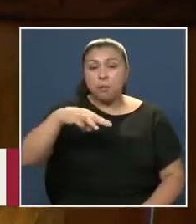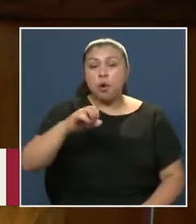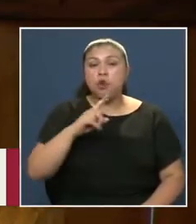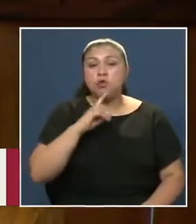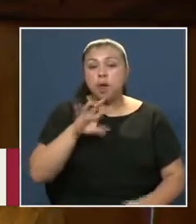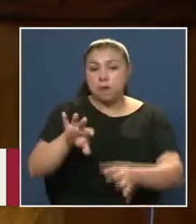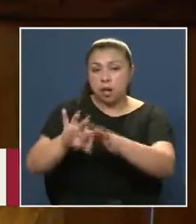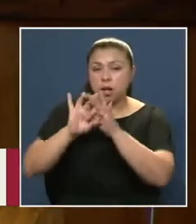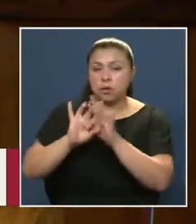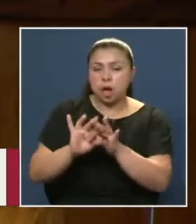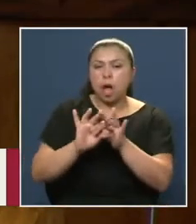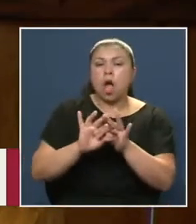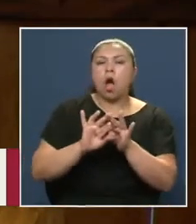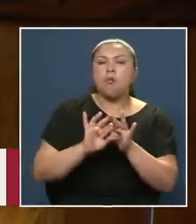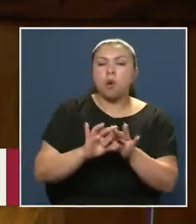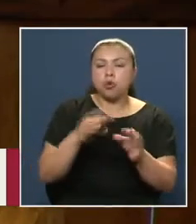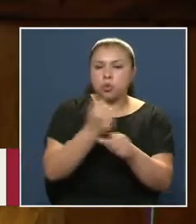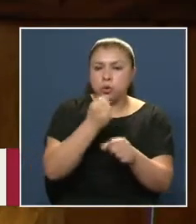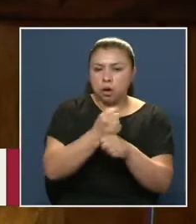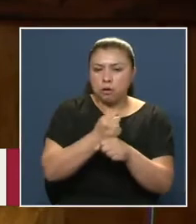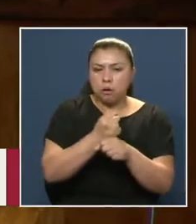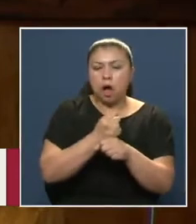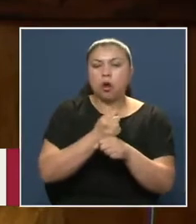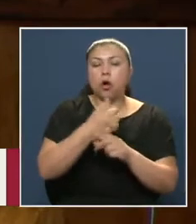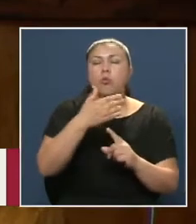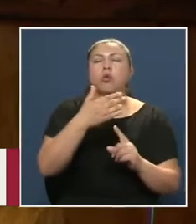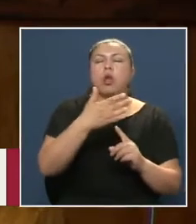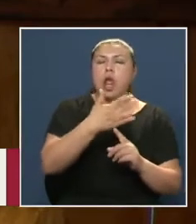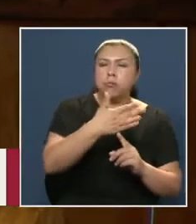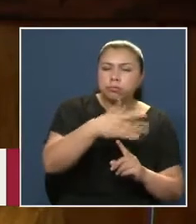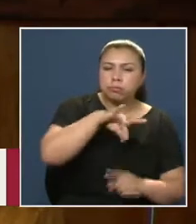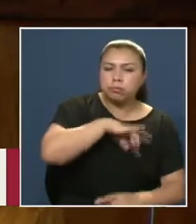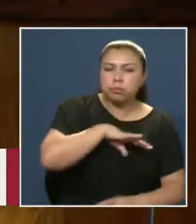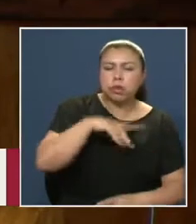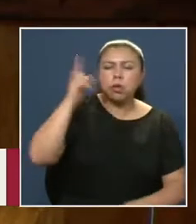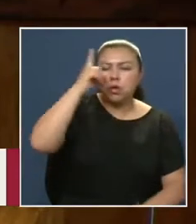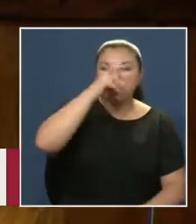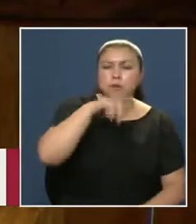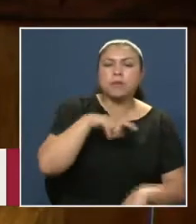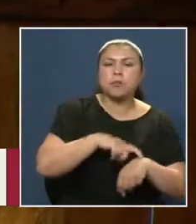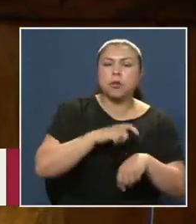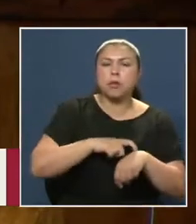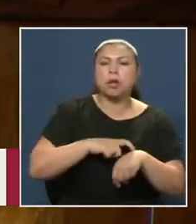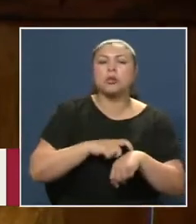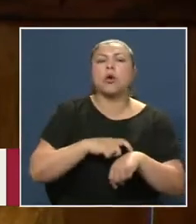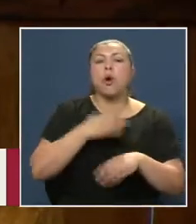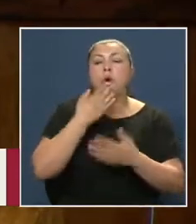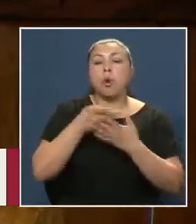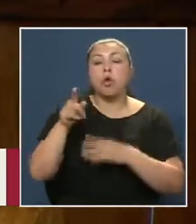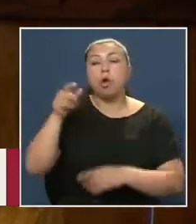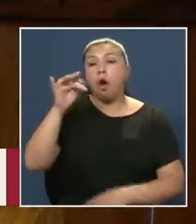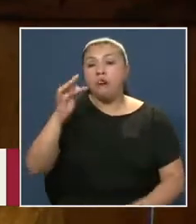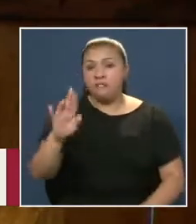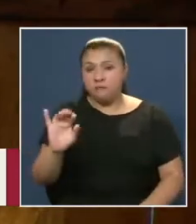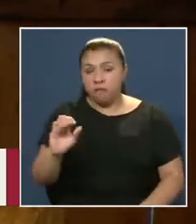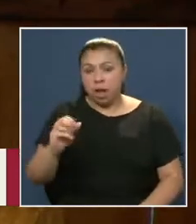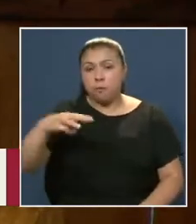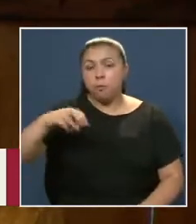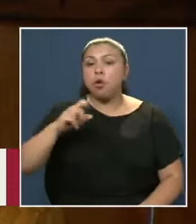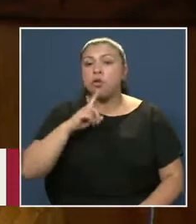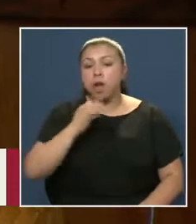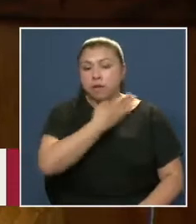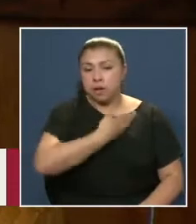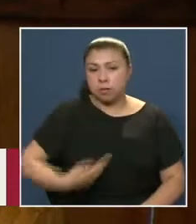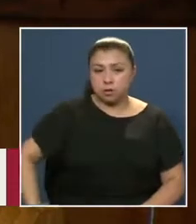trabajo Por la organización Estabilidad Y patriotismo En los difíciles Momentos De su mandato Presidencial De acuerdo Al indicado